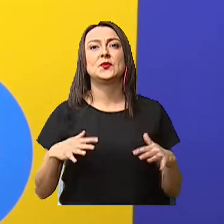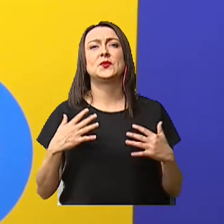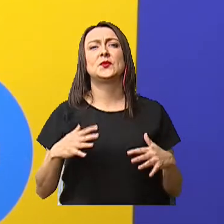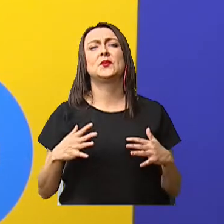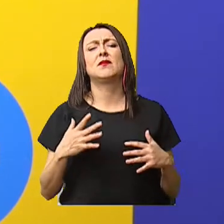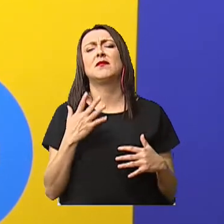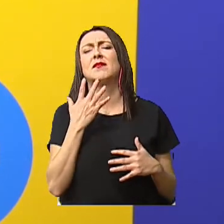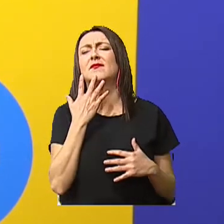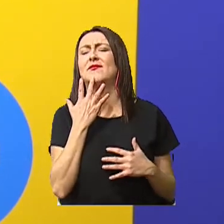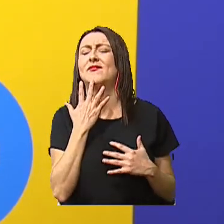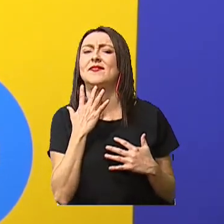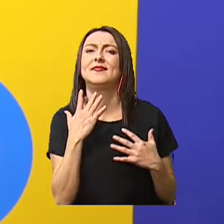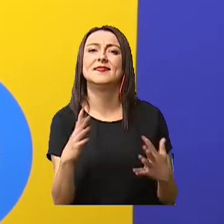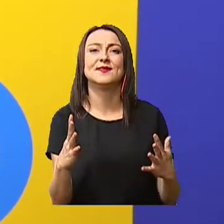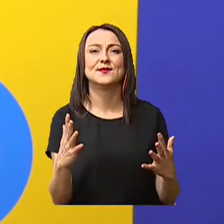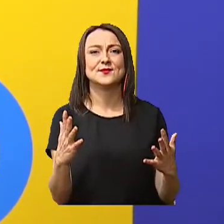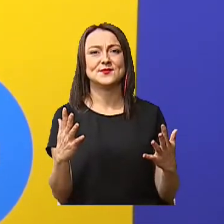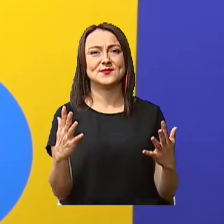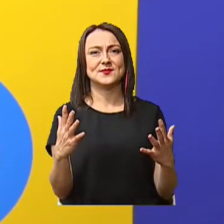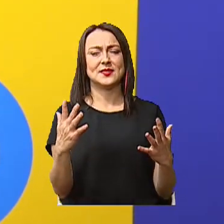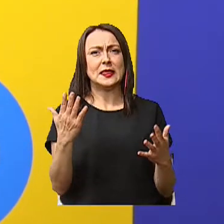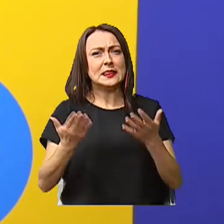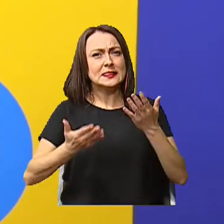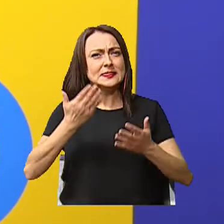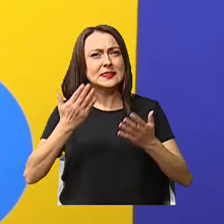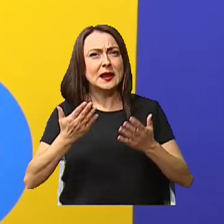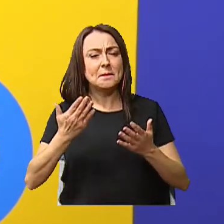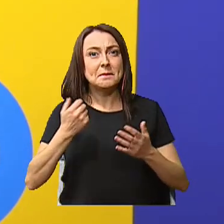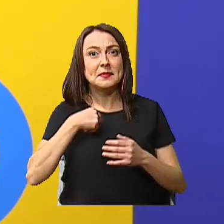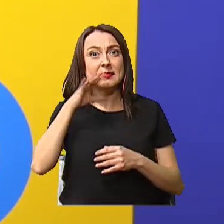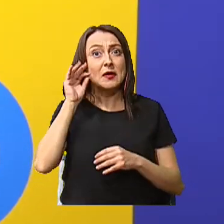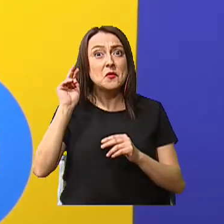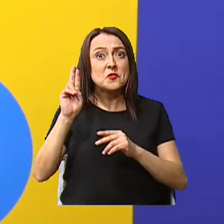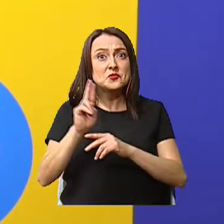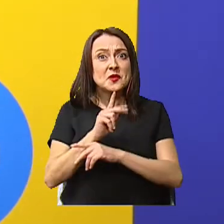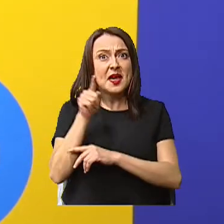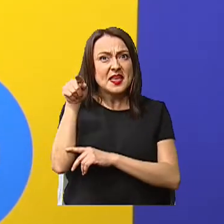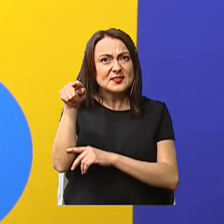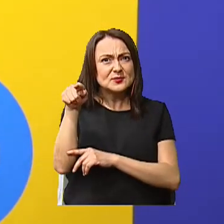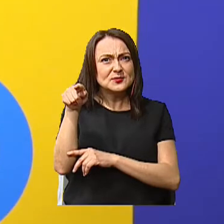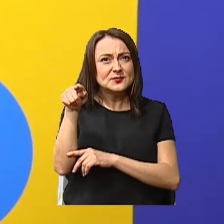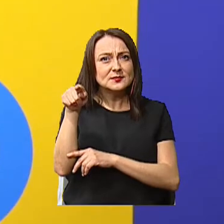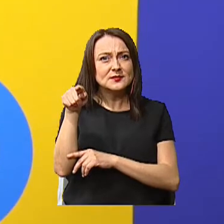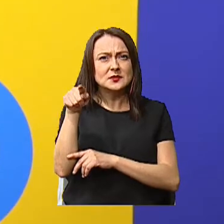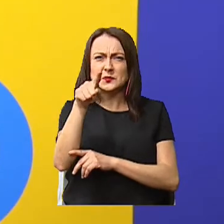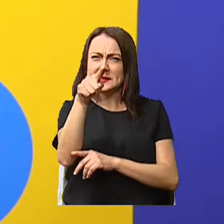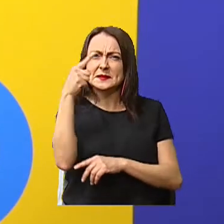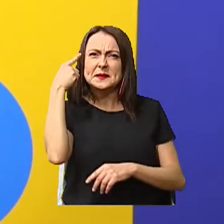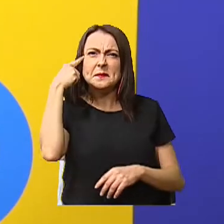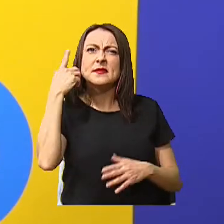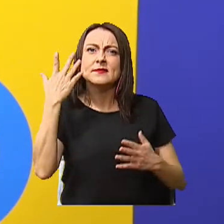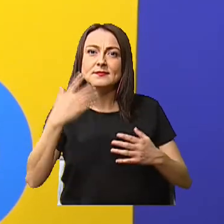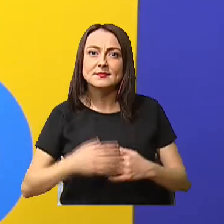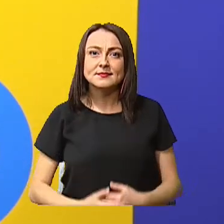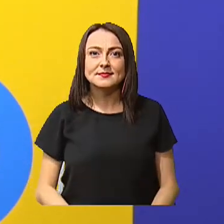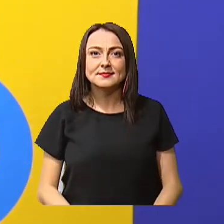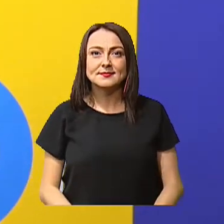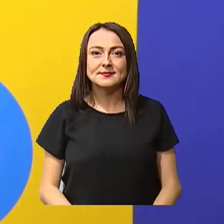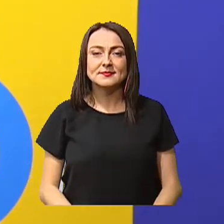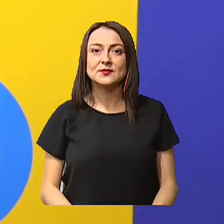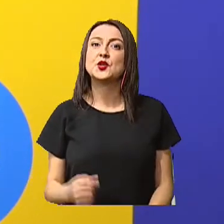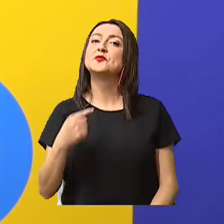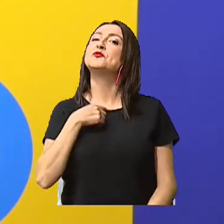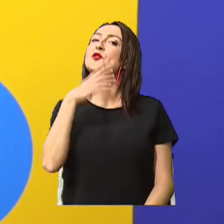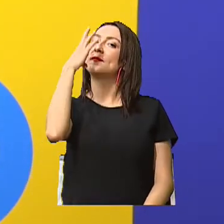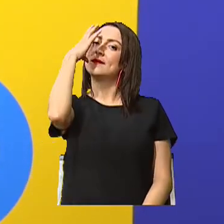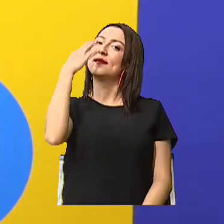delicia! ¿Será que hoy tía Marcia puede utilizar esto? ¿Qué piensan ustedes? Yo